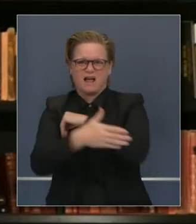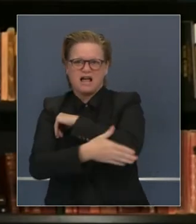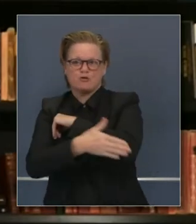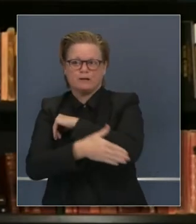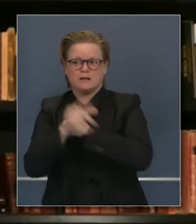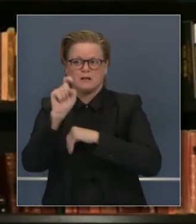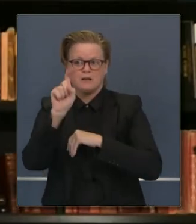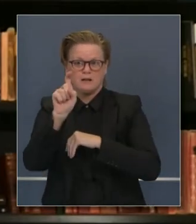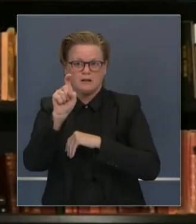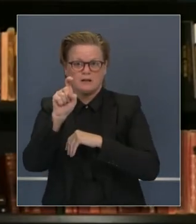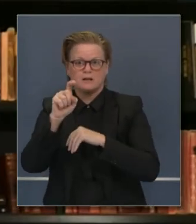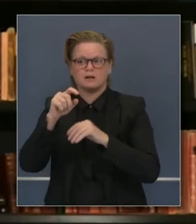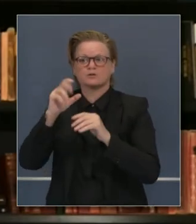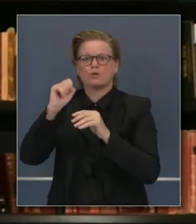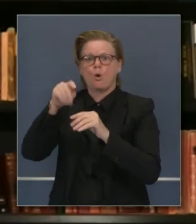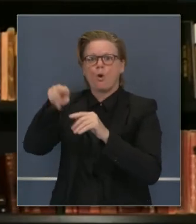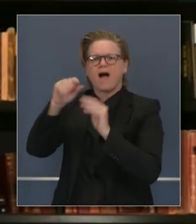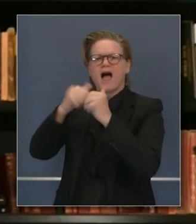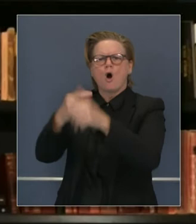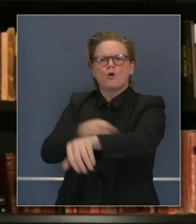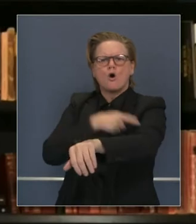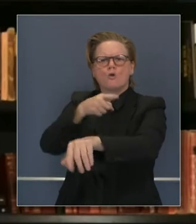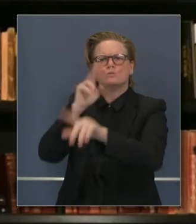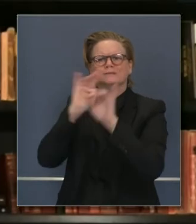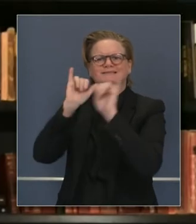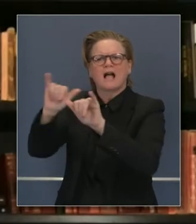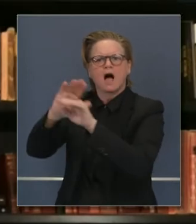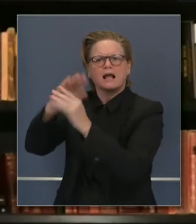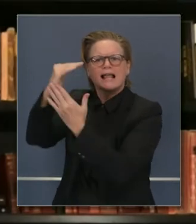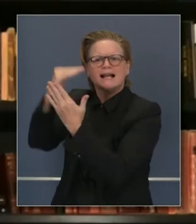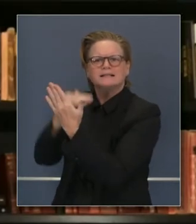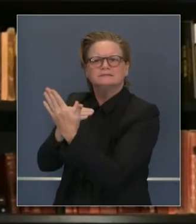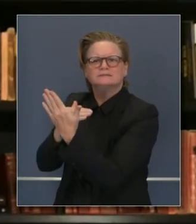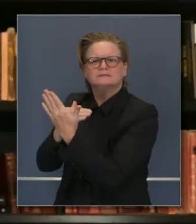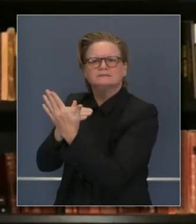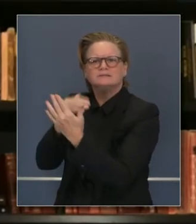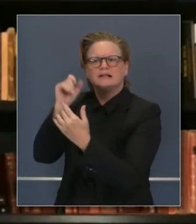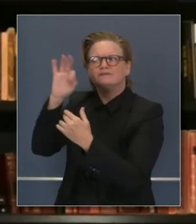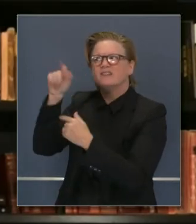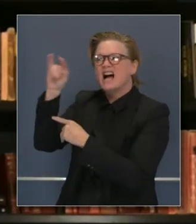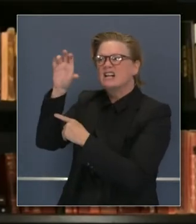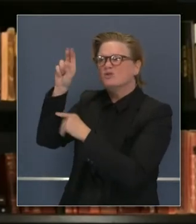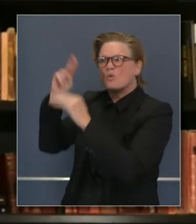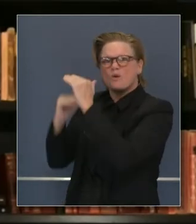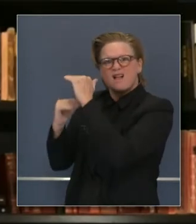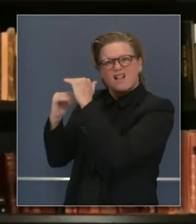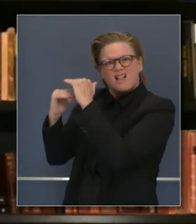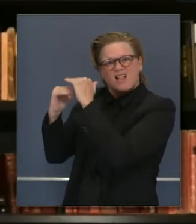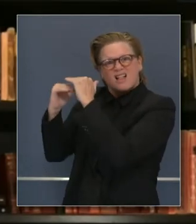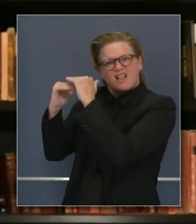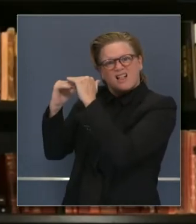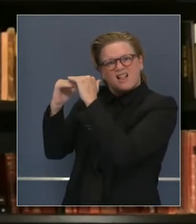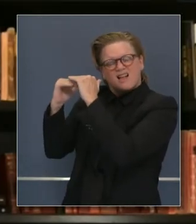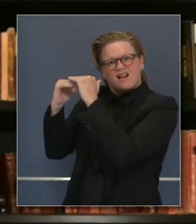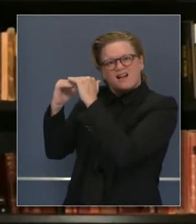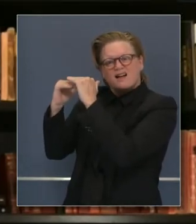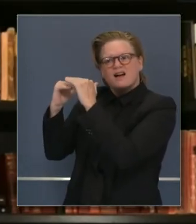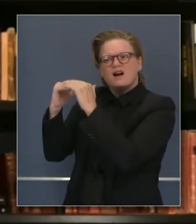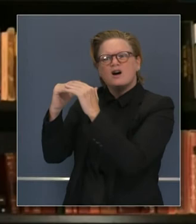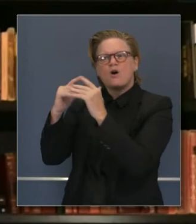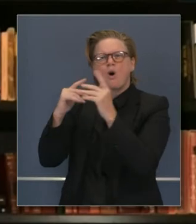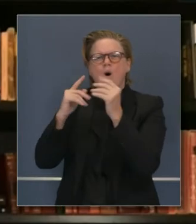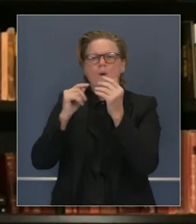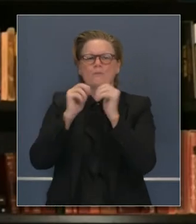entran a la lista, pero está basado en los condados. ¿Por qué está estructurado así? ¿Por qué es que los